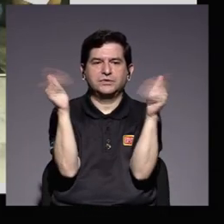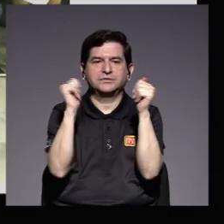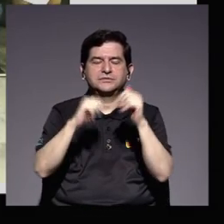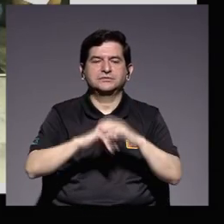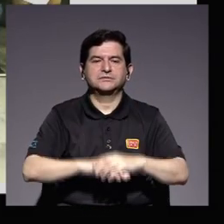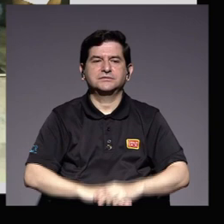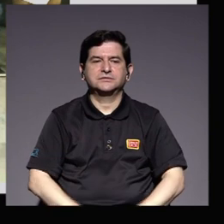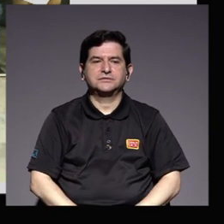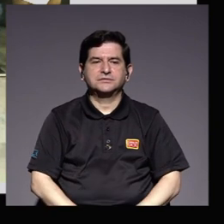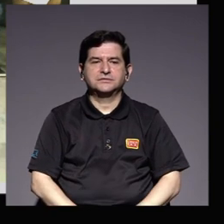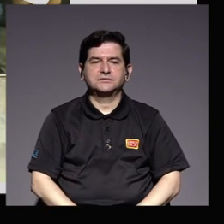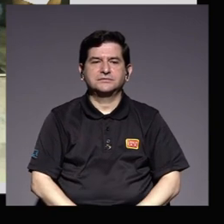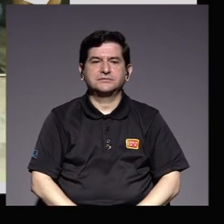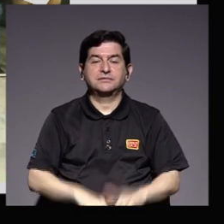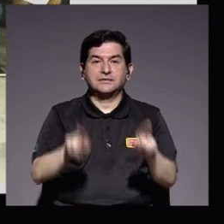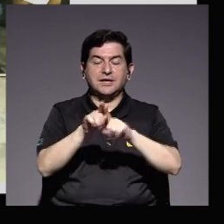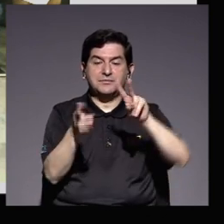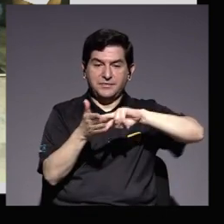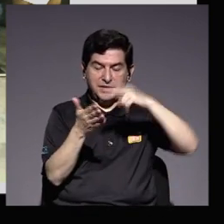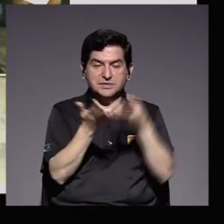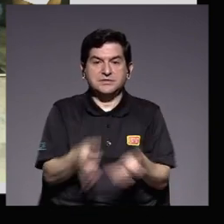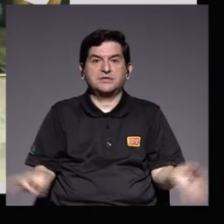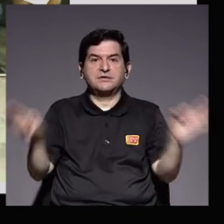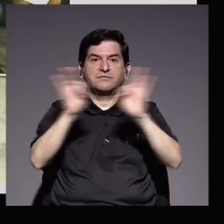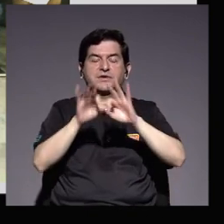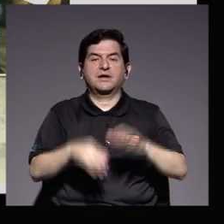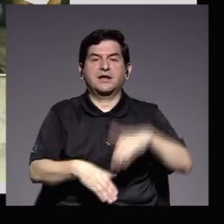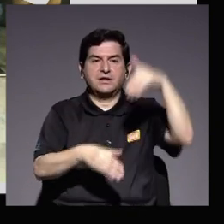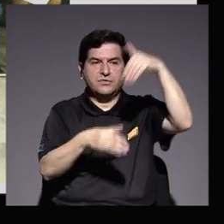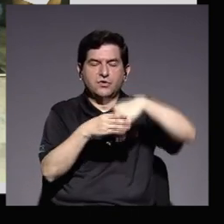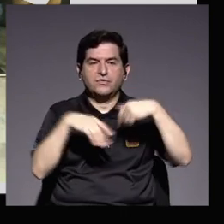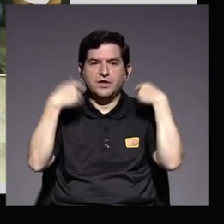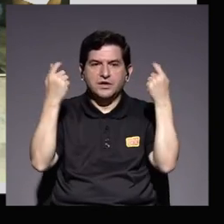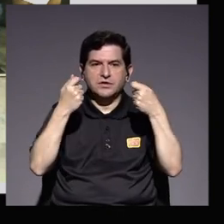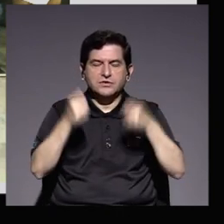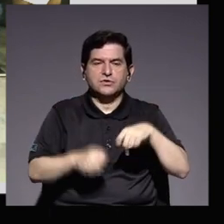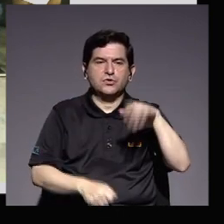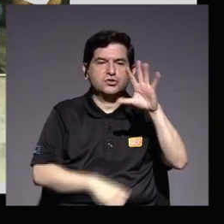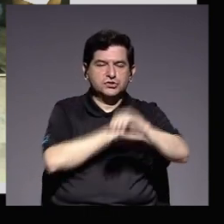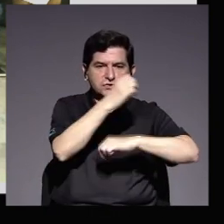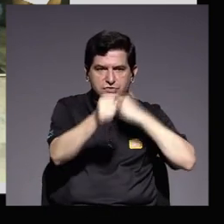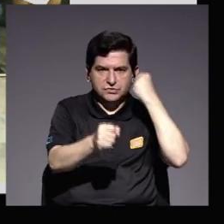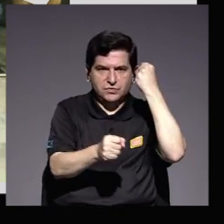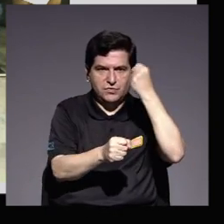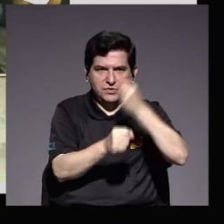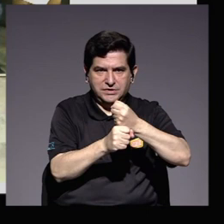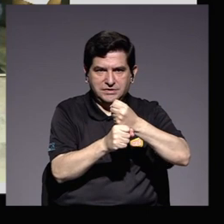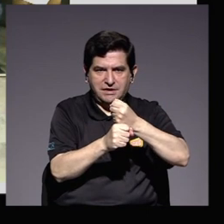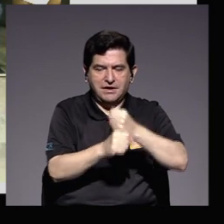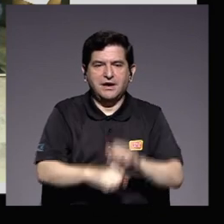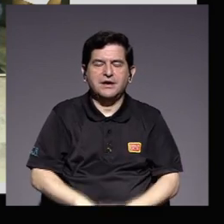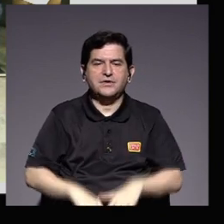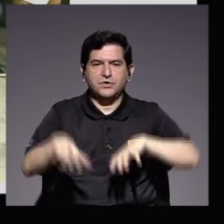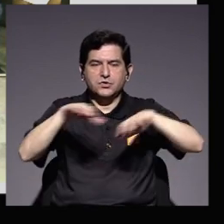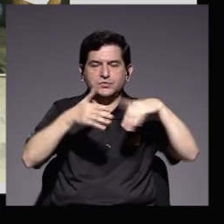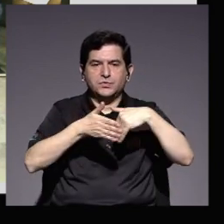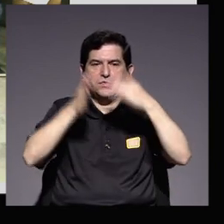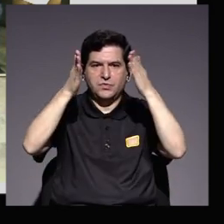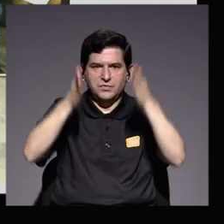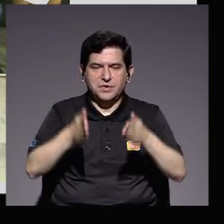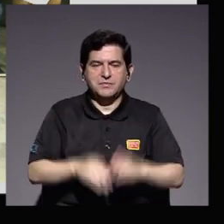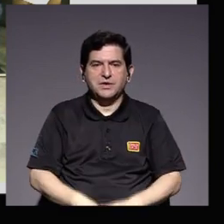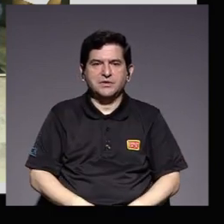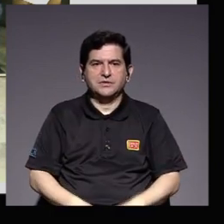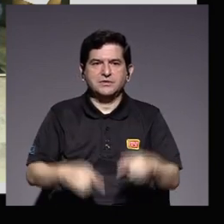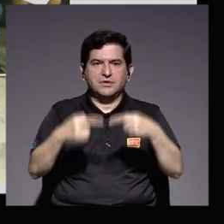lo cual además es significativo en el marco de la celebración del 50 aniversario del movimiento estudiantil